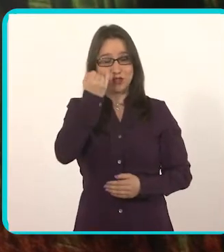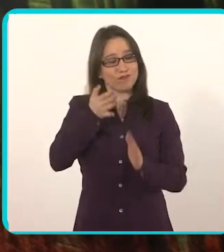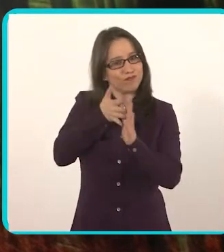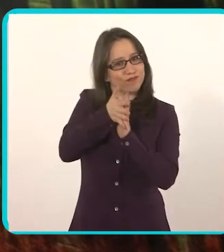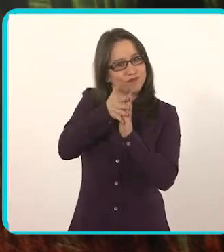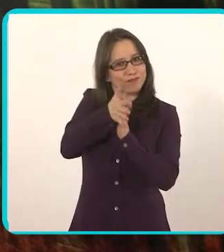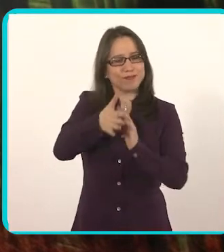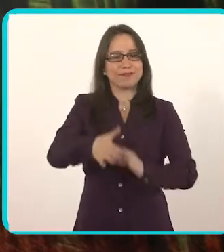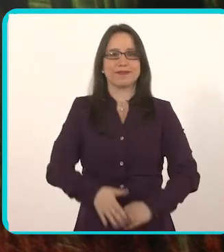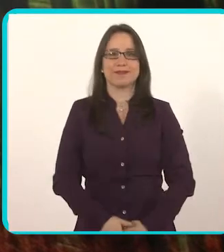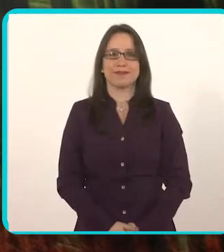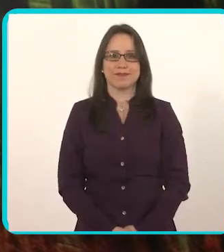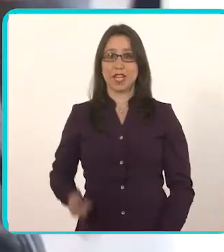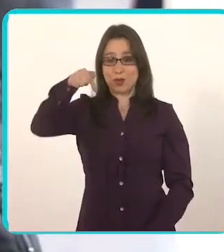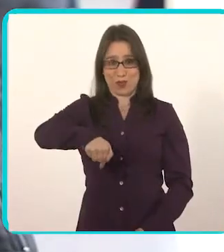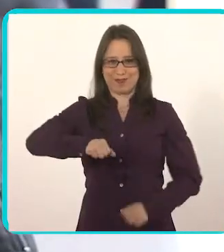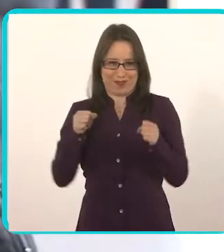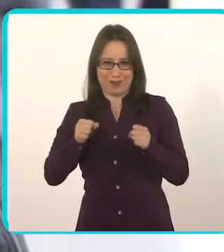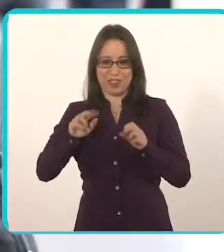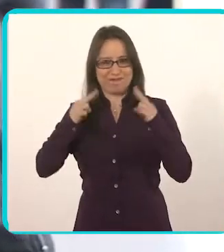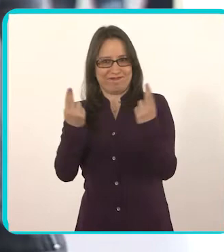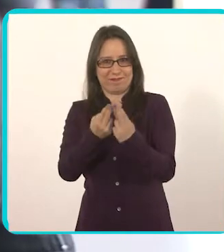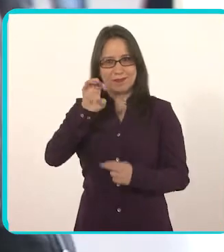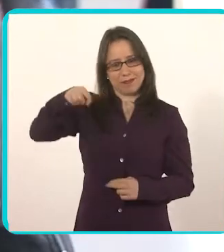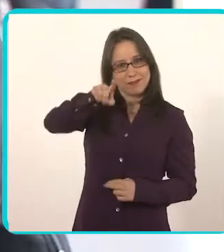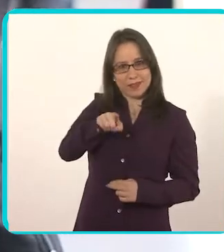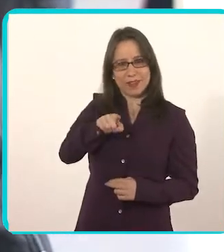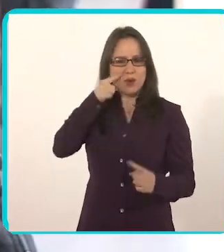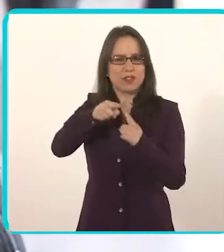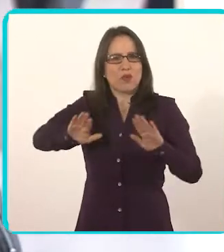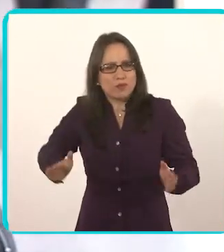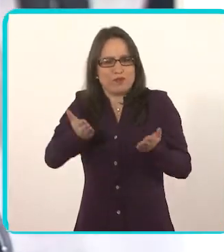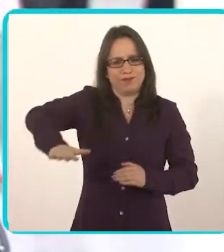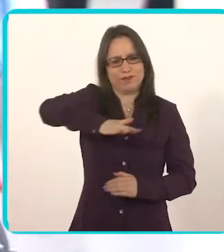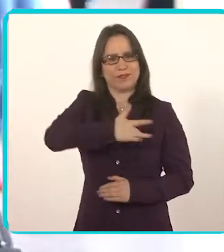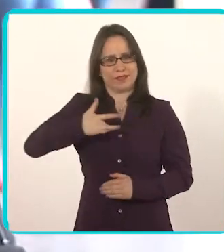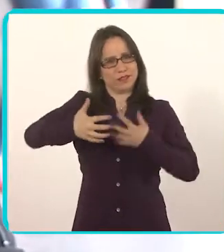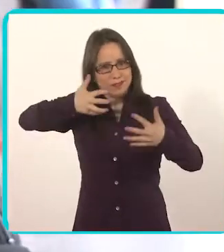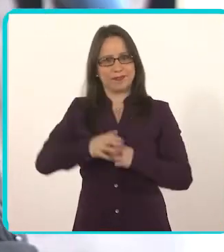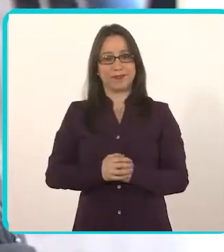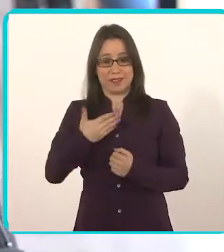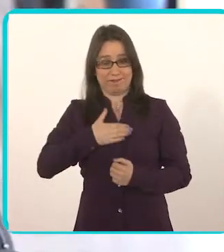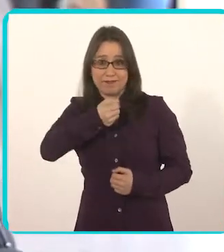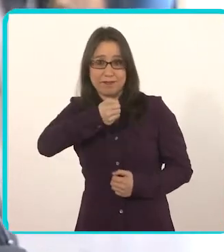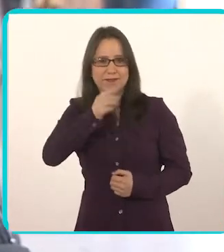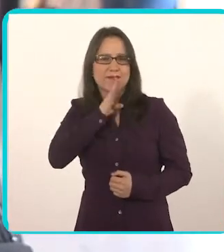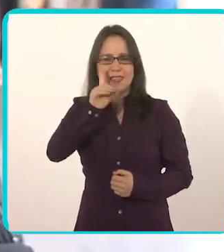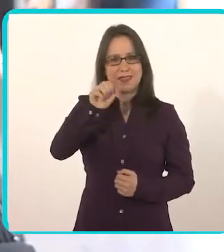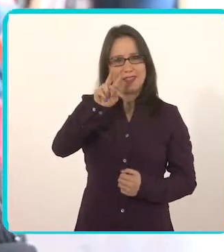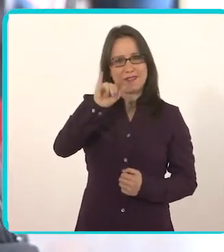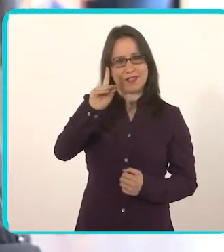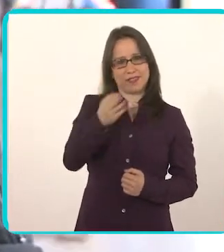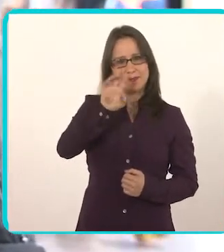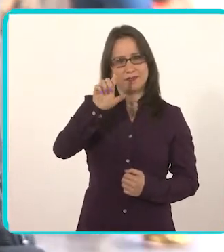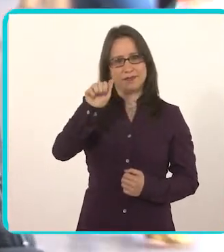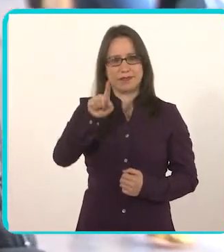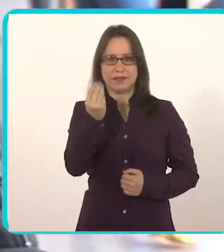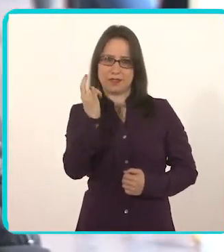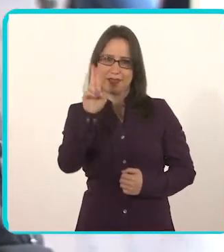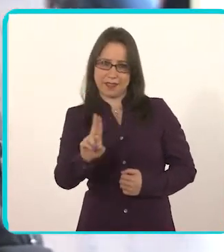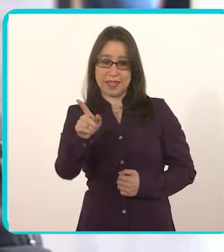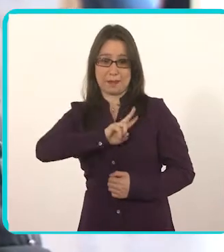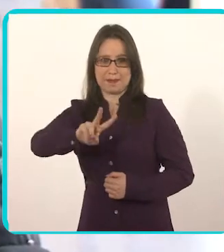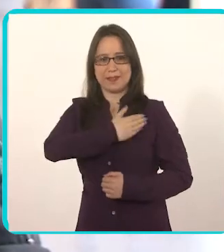social. John, adelante. Hoy estamos en la ciudad de Bogotá con cultura de la seguridad social y tuvimos la oportunidad de entrevistar a David